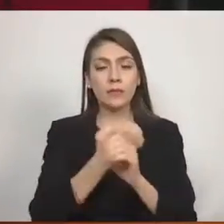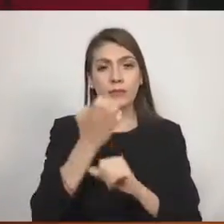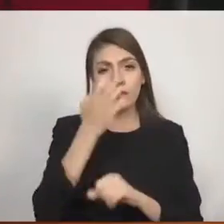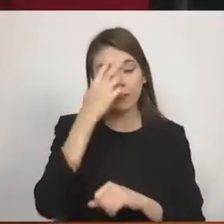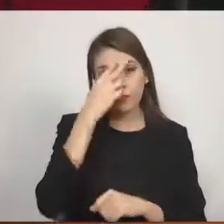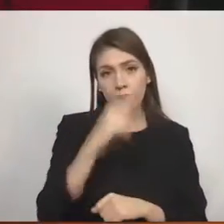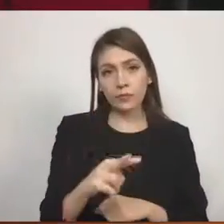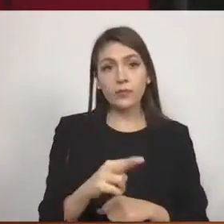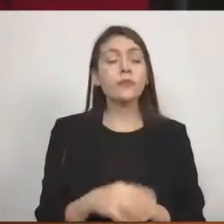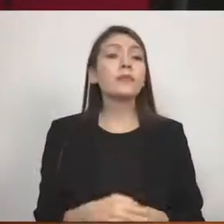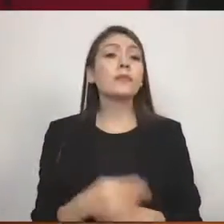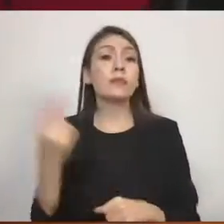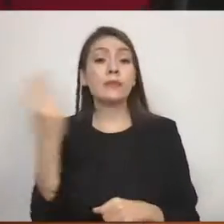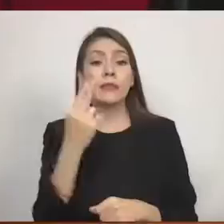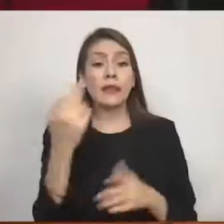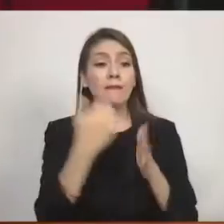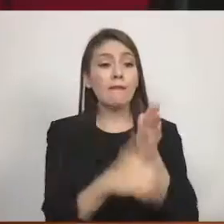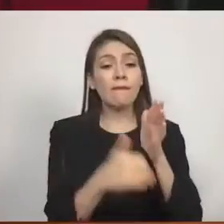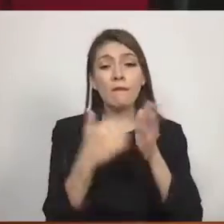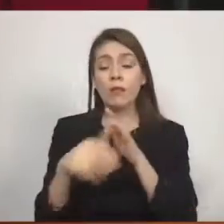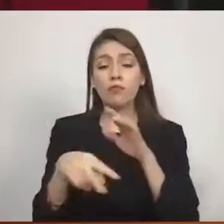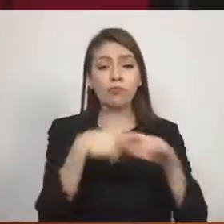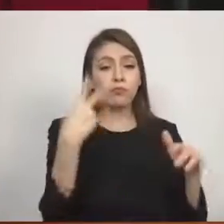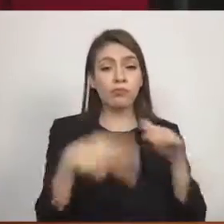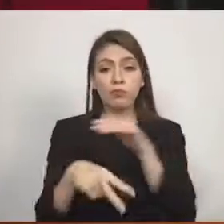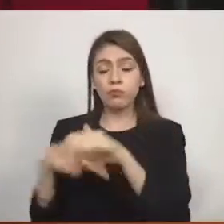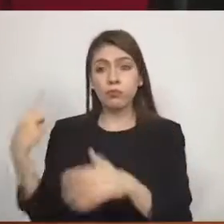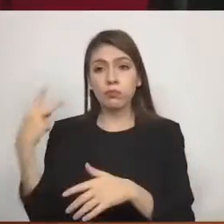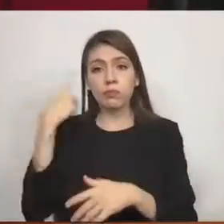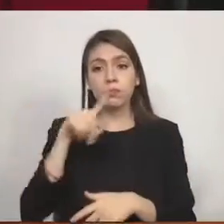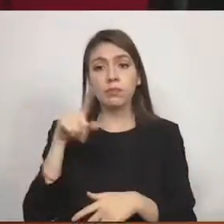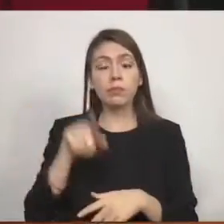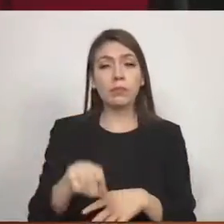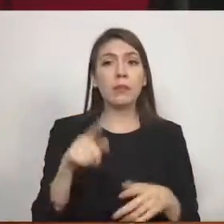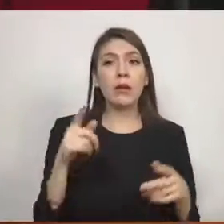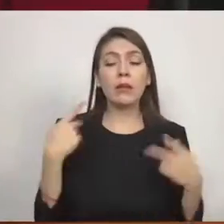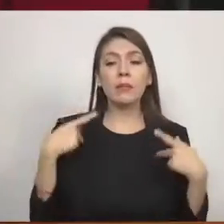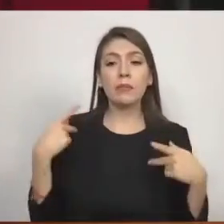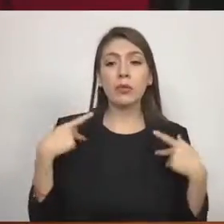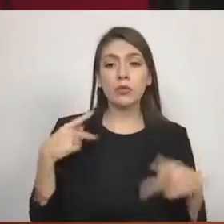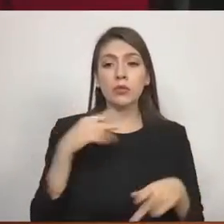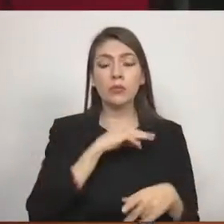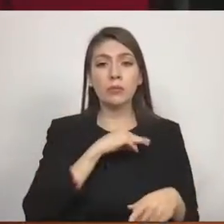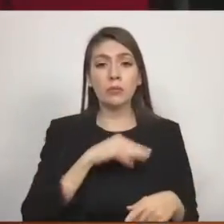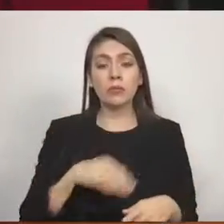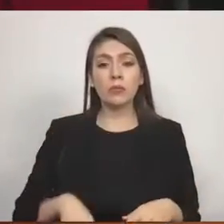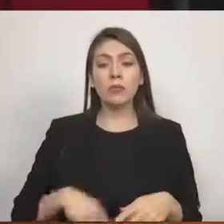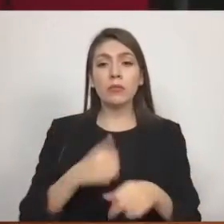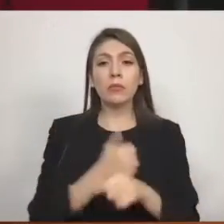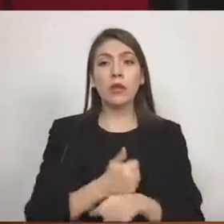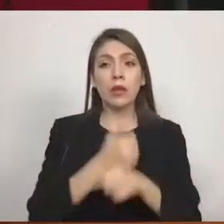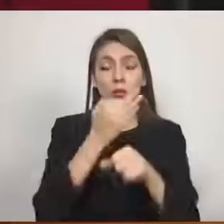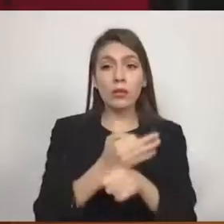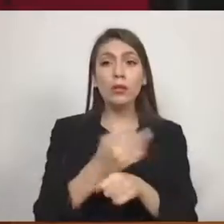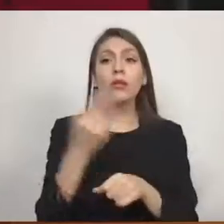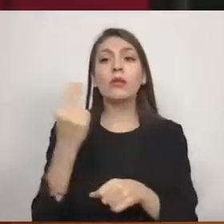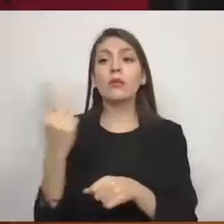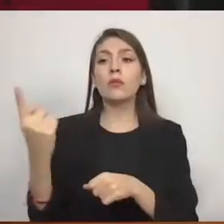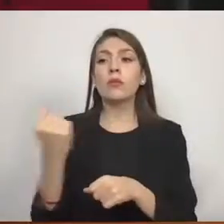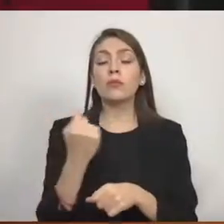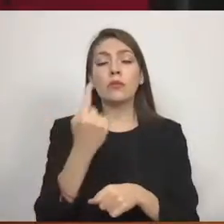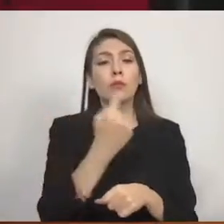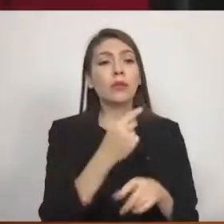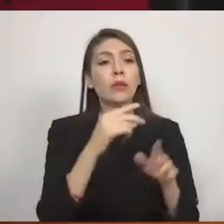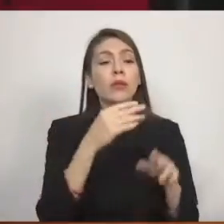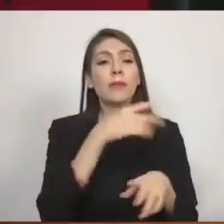definitivas de los miembros de los ayuntamientos serán llamados los suplentes respectivos y que si faltase también el suplente